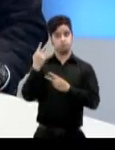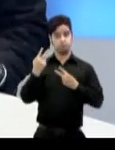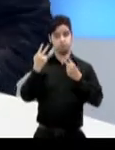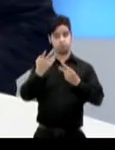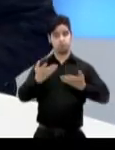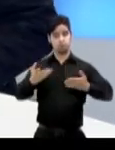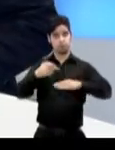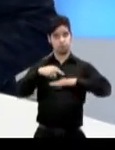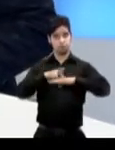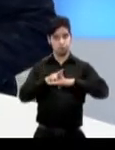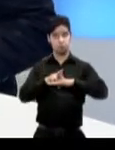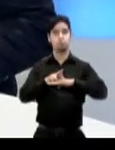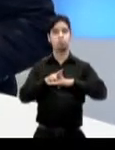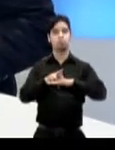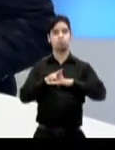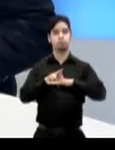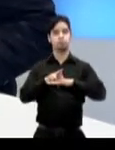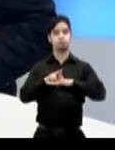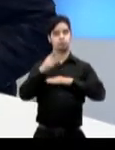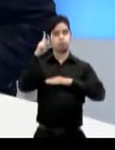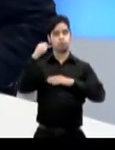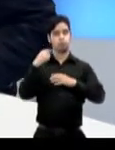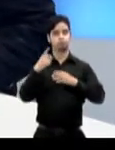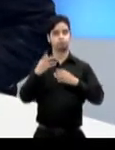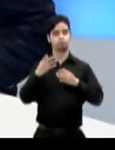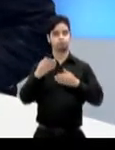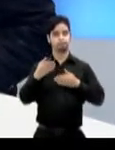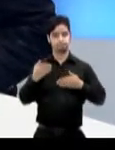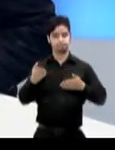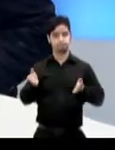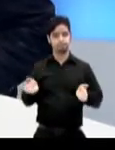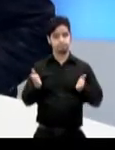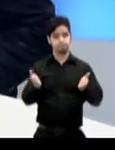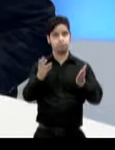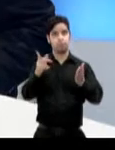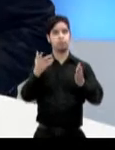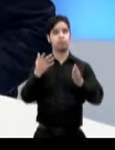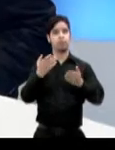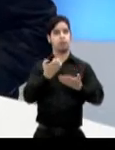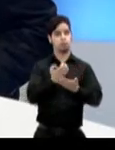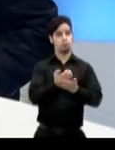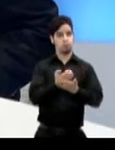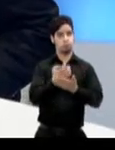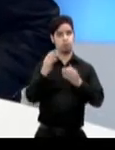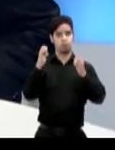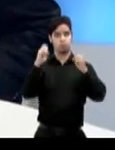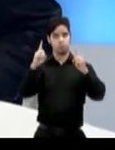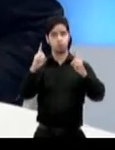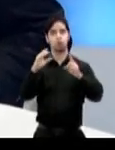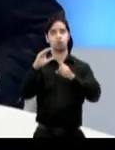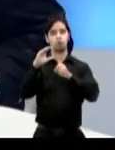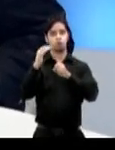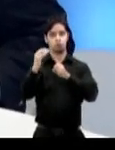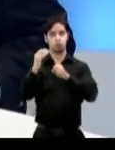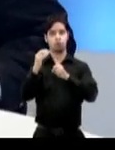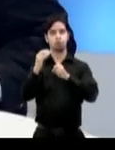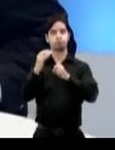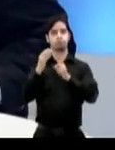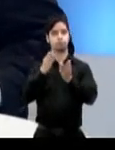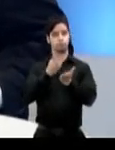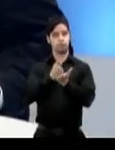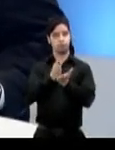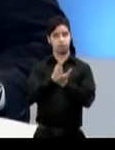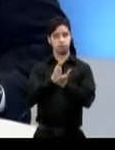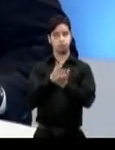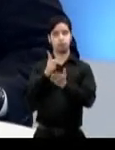en Puerto Rico con el fin de dar impulso a una serie de acuerdos en los sectores de economía, educación, cultura, derechos civiles